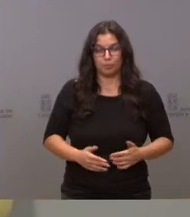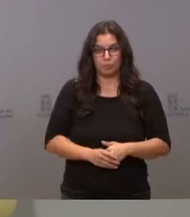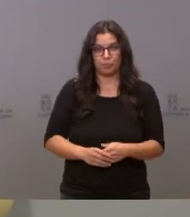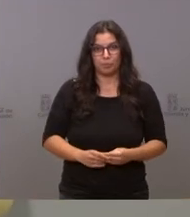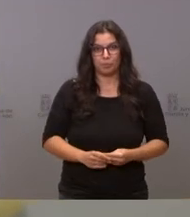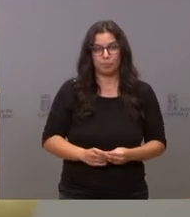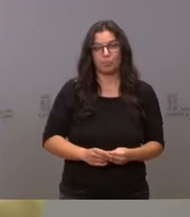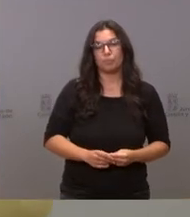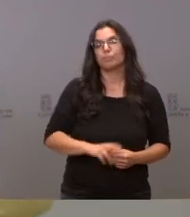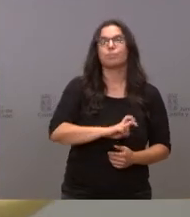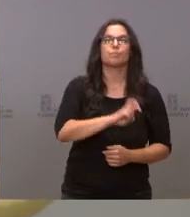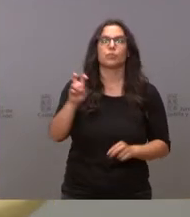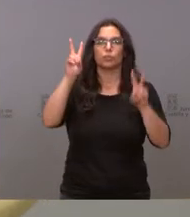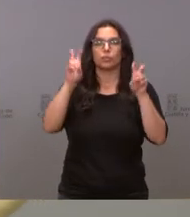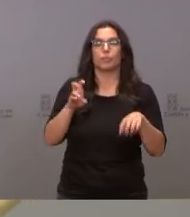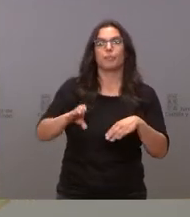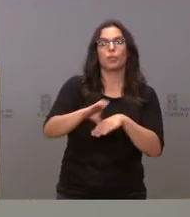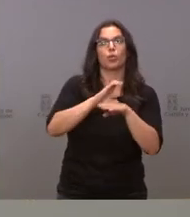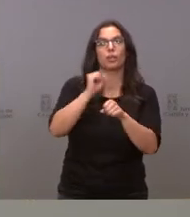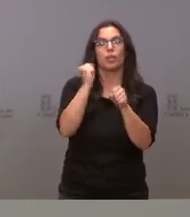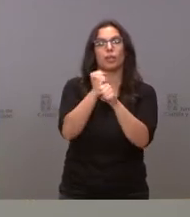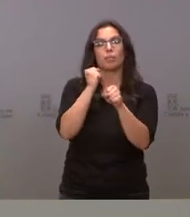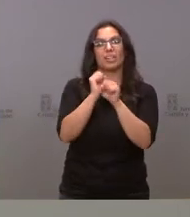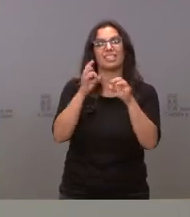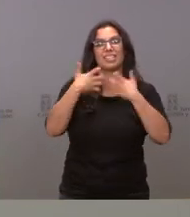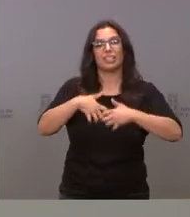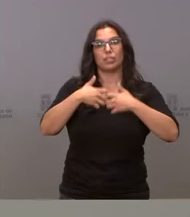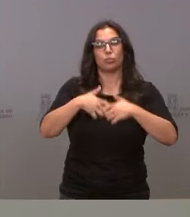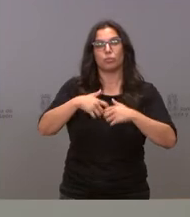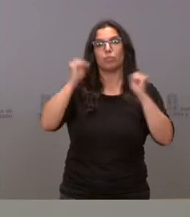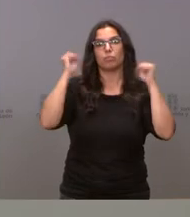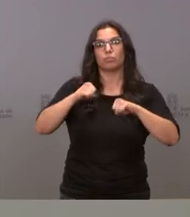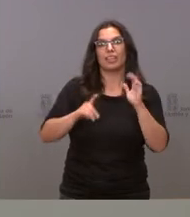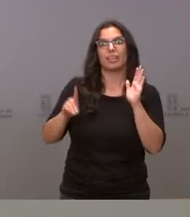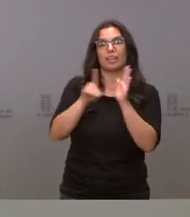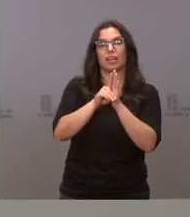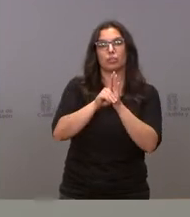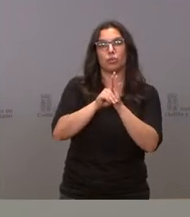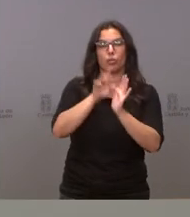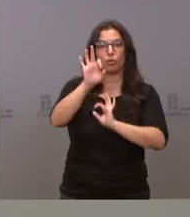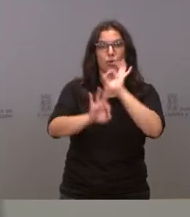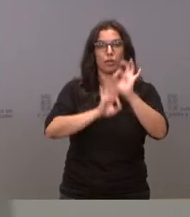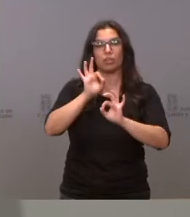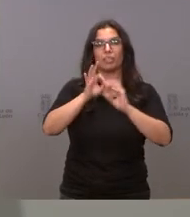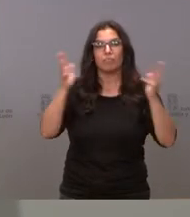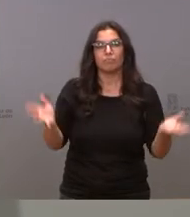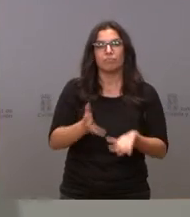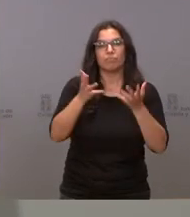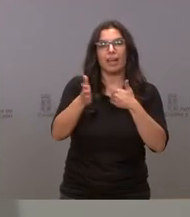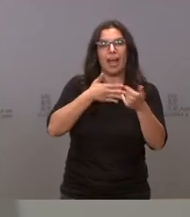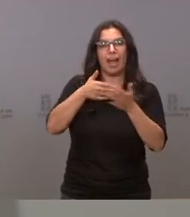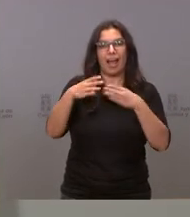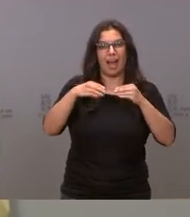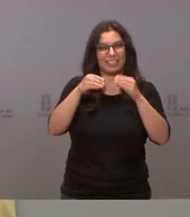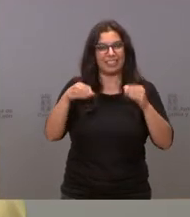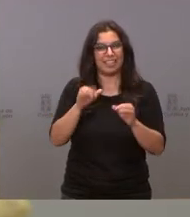En otro orden de cosas, la Consejería de Empleo e Industria aprueba el decreto de ordenación y de fomento de la artesanía de